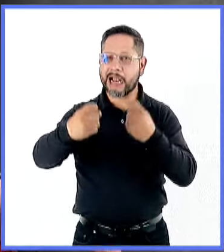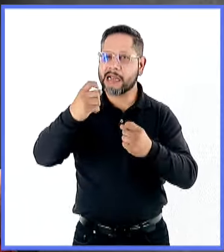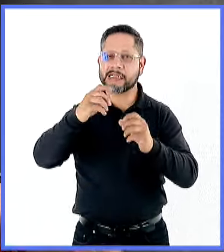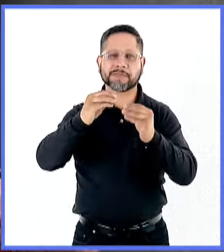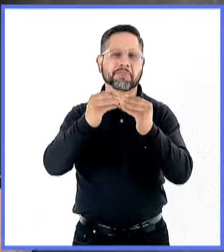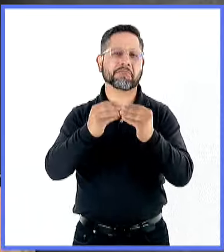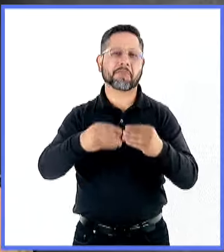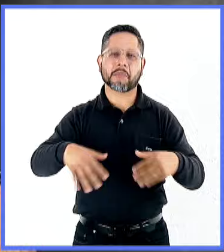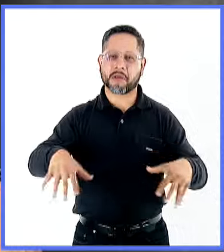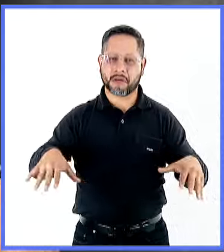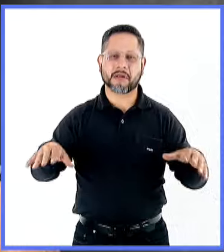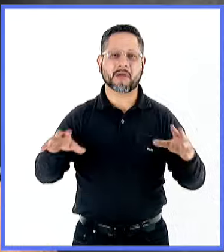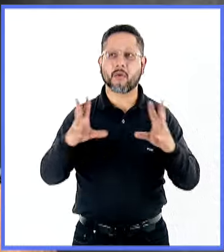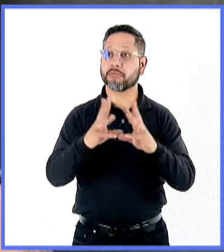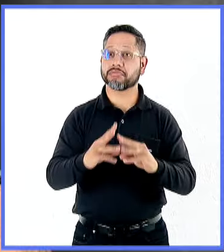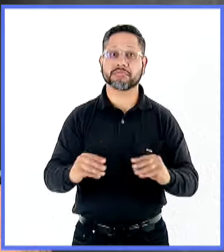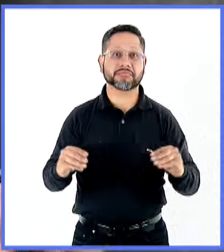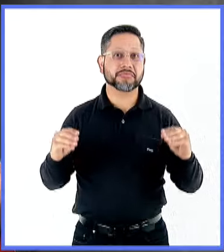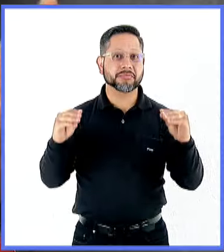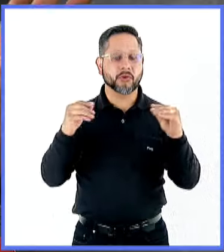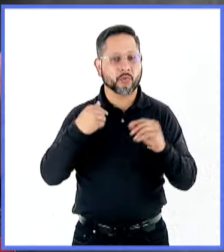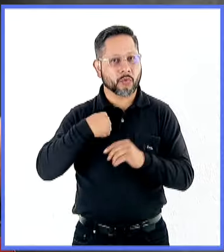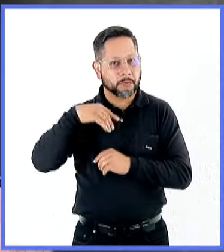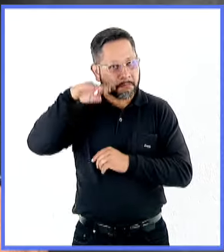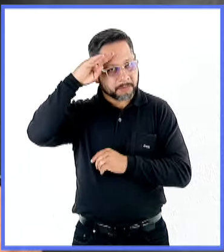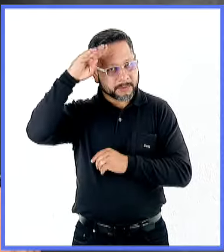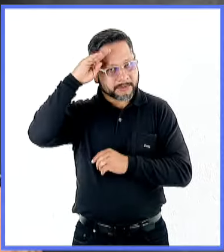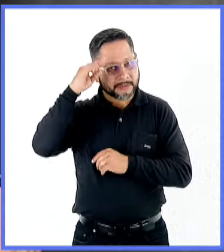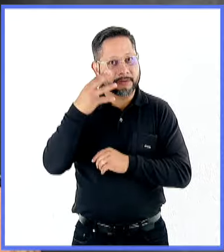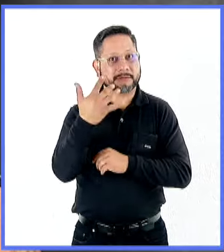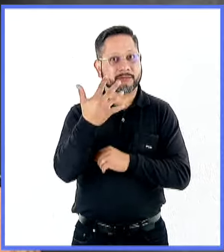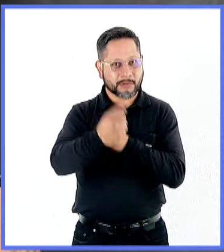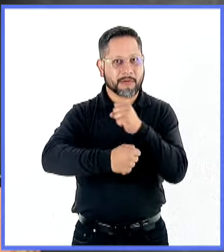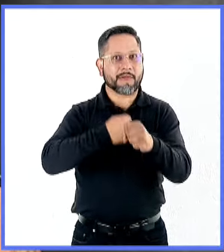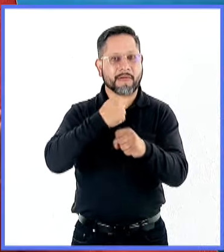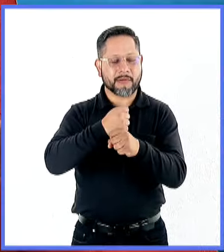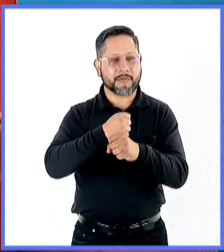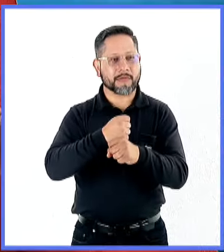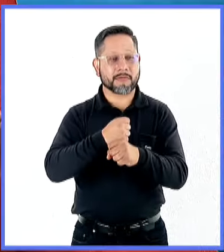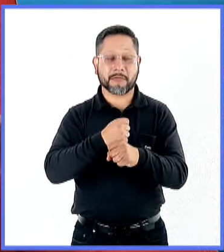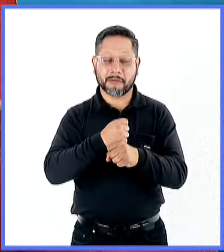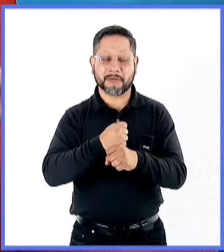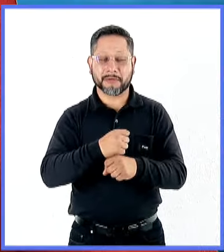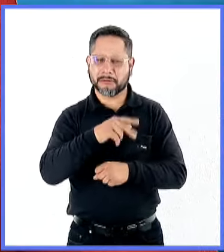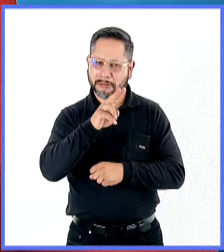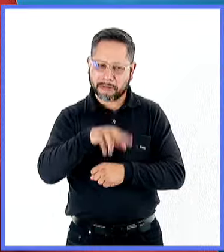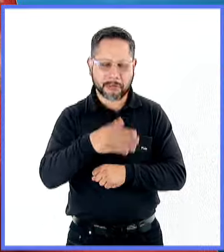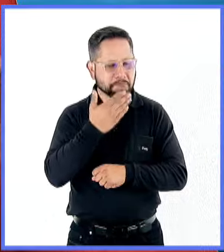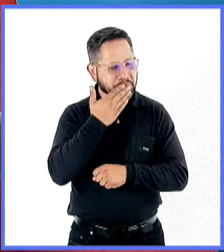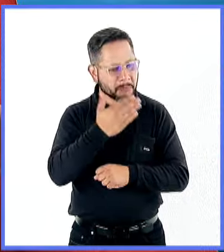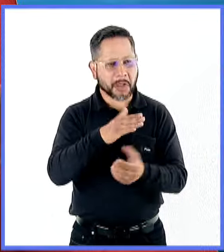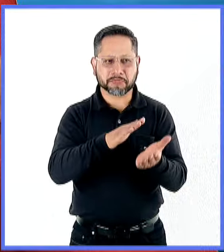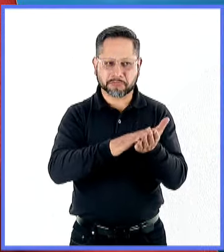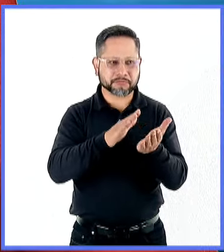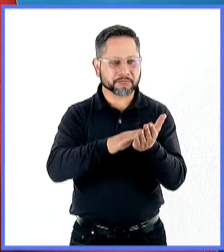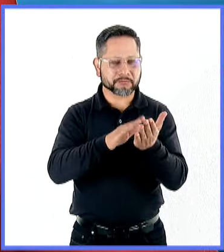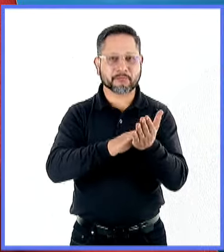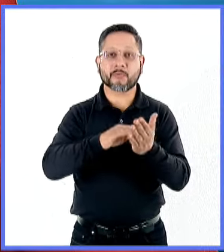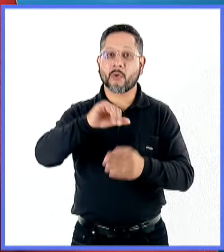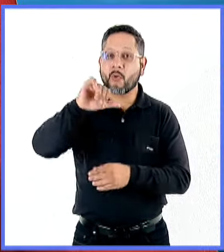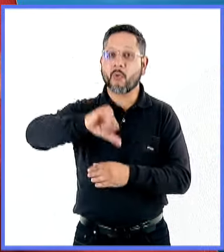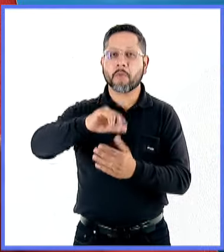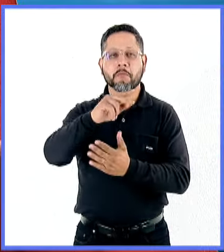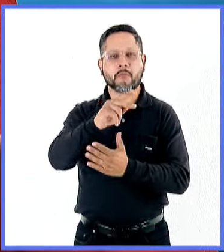espero que llegue y que sigan adelante. Hay que celebrarlo y la mejor manera, por supuesto, es con un programa que